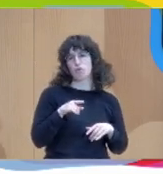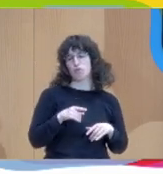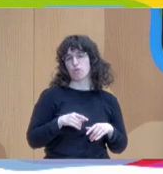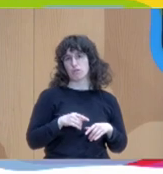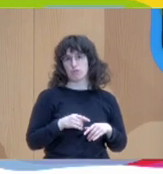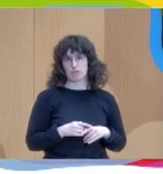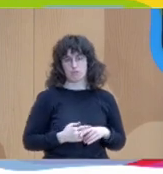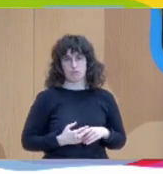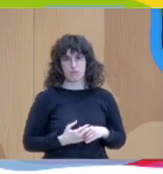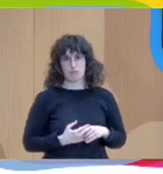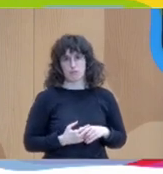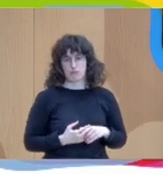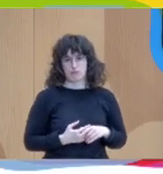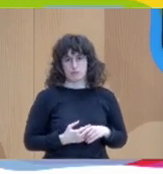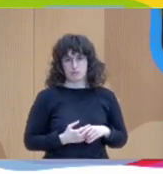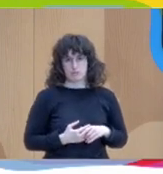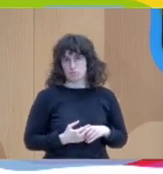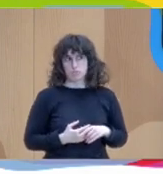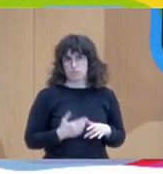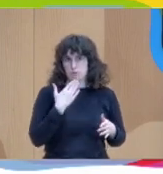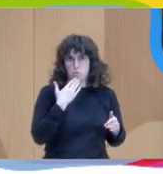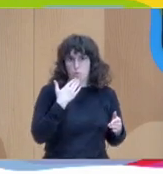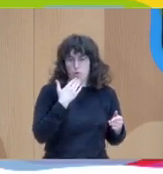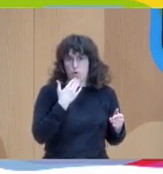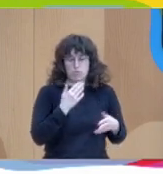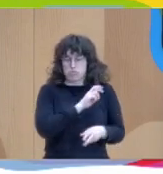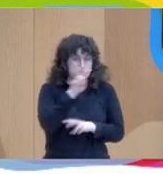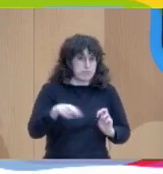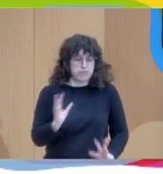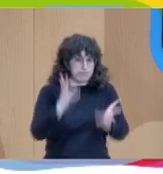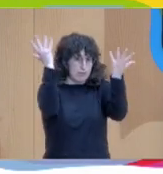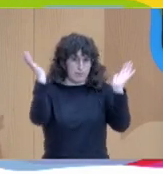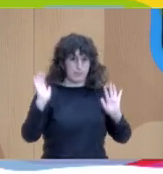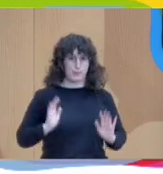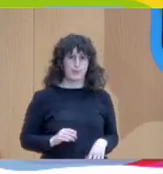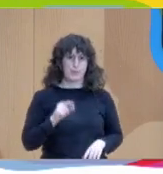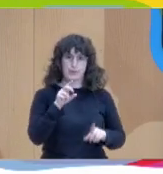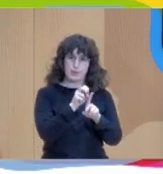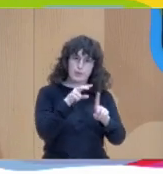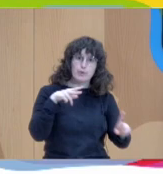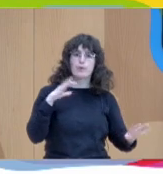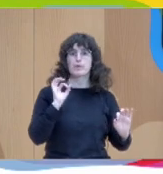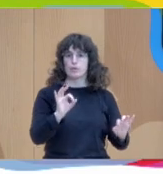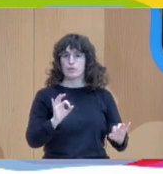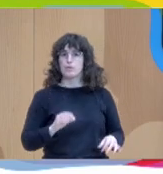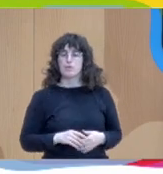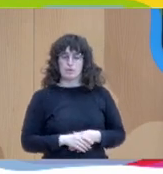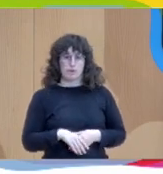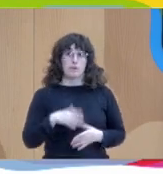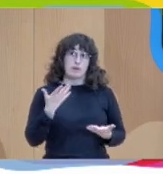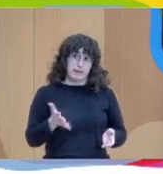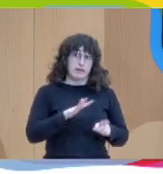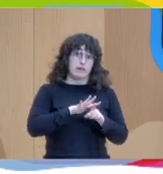la gran la gran revolución ¿no? de este enfoque el impacto yo creo que si realmente